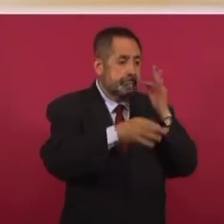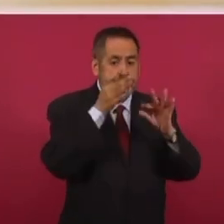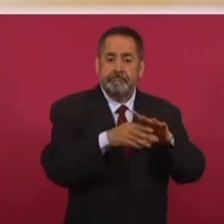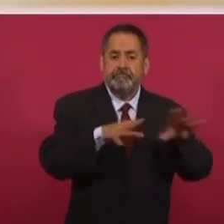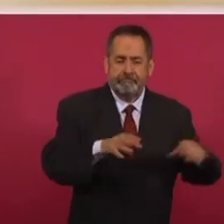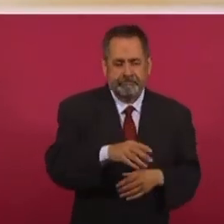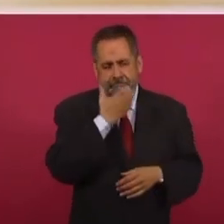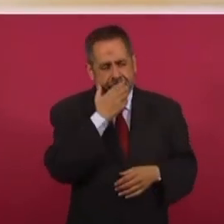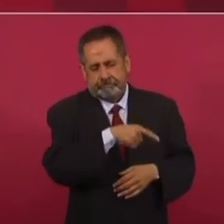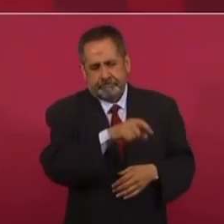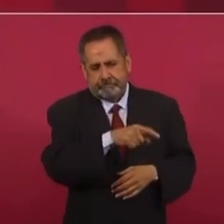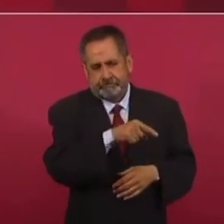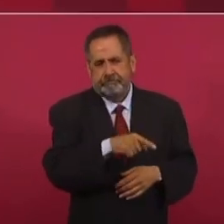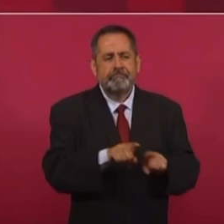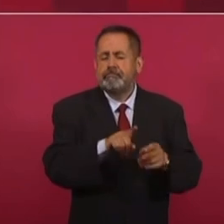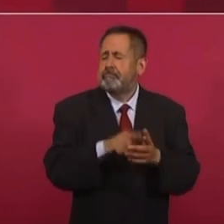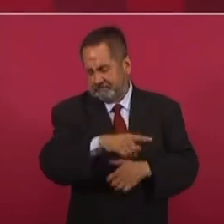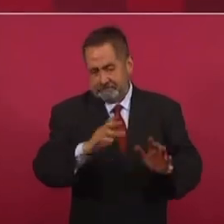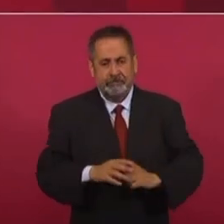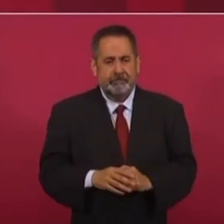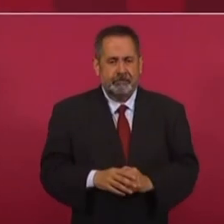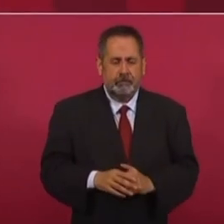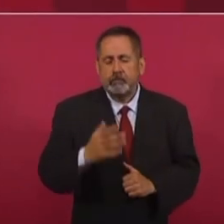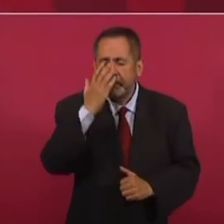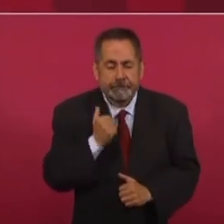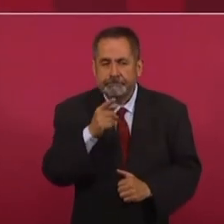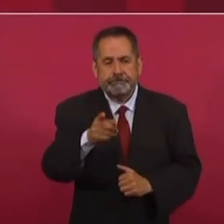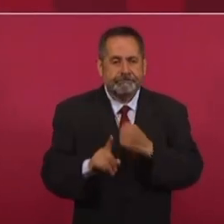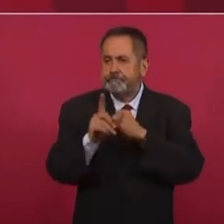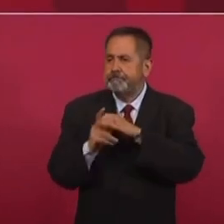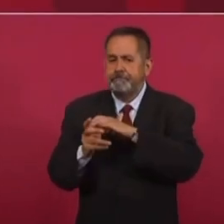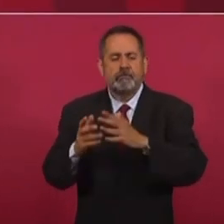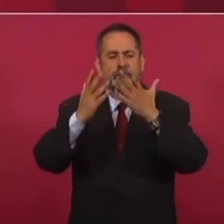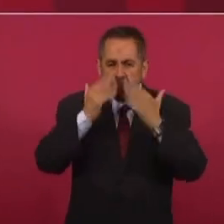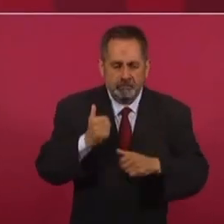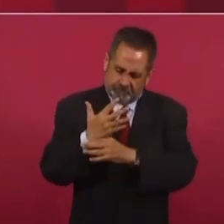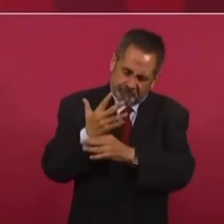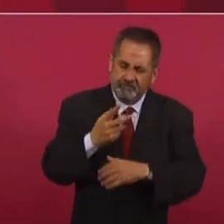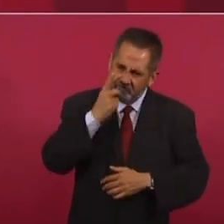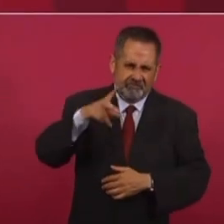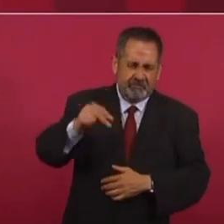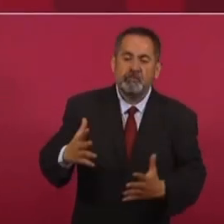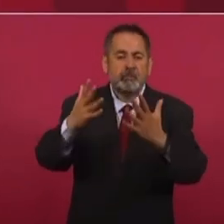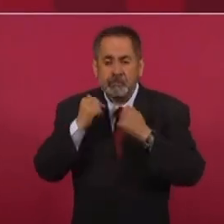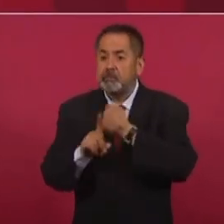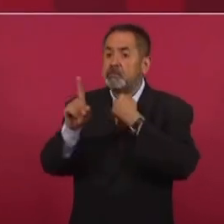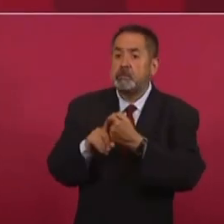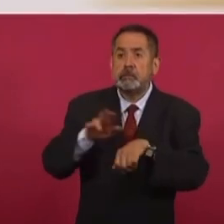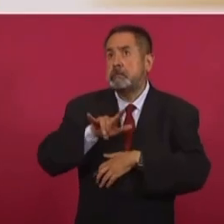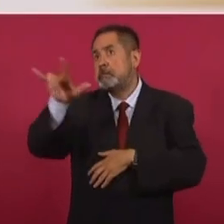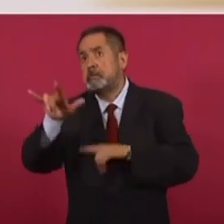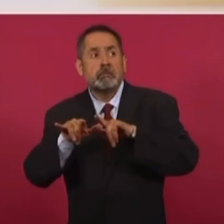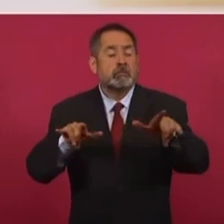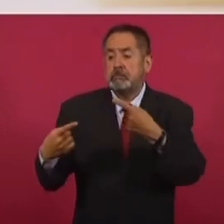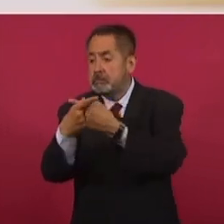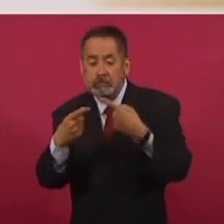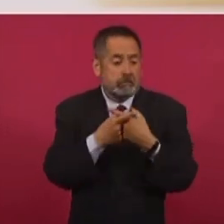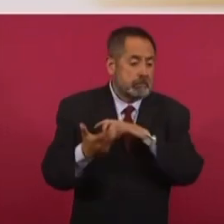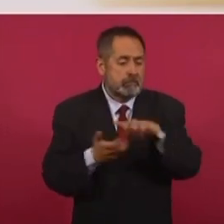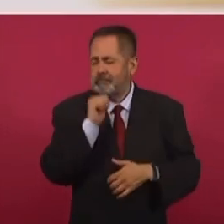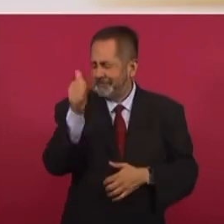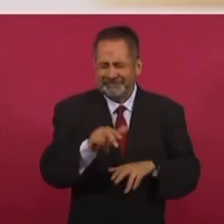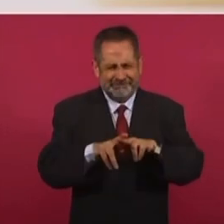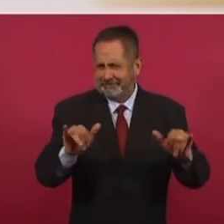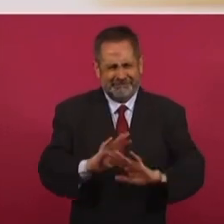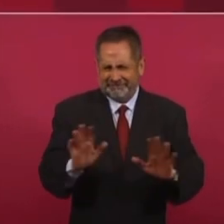conservadora, en especial Reforma. Entonces no hay, así lo sostengo categóricamente, ningún problema de rediseño en el manejo del espacio aéreo. Al